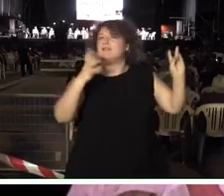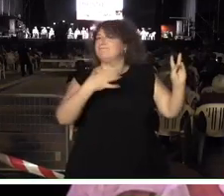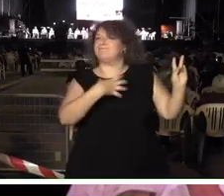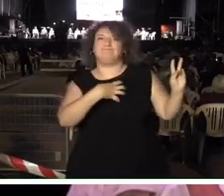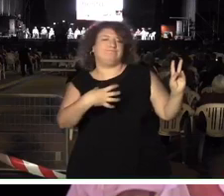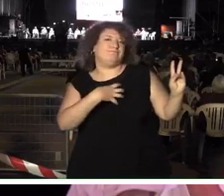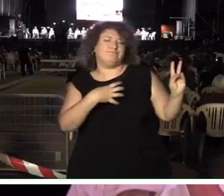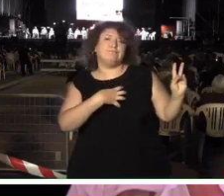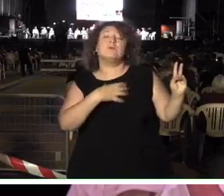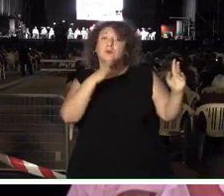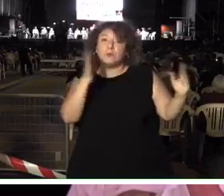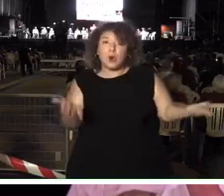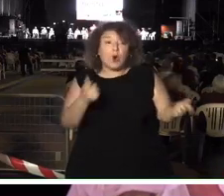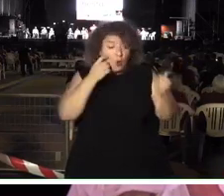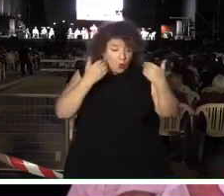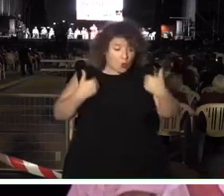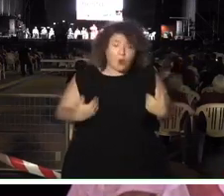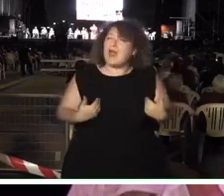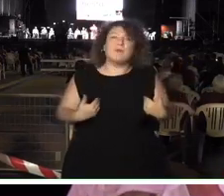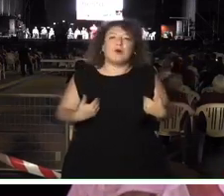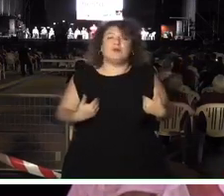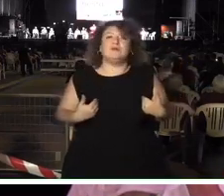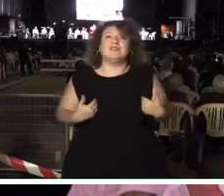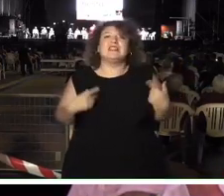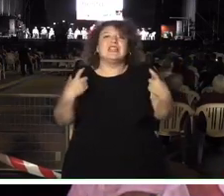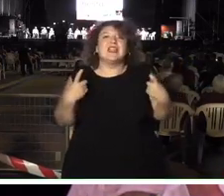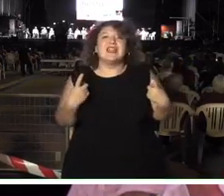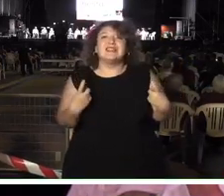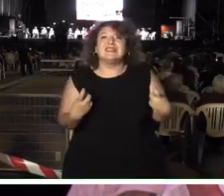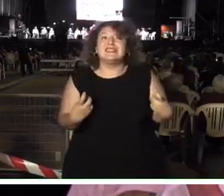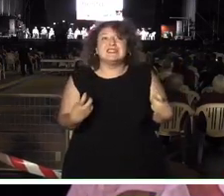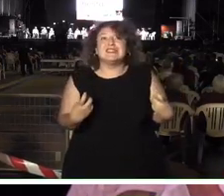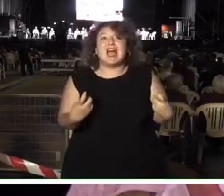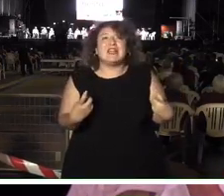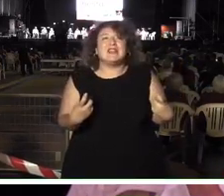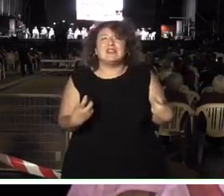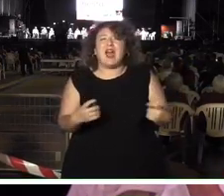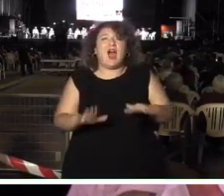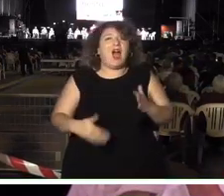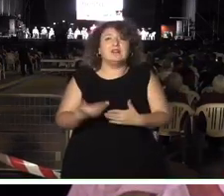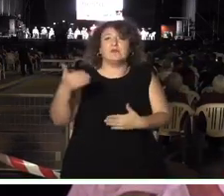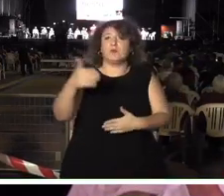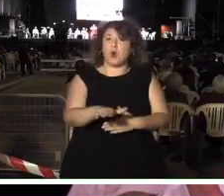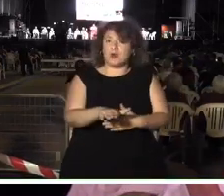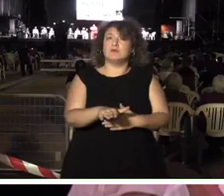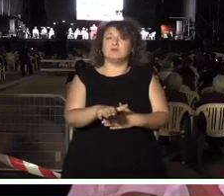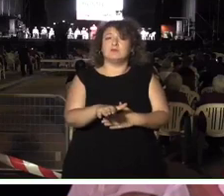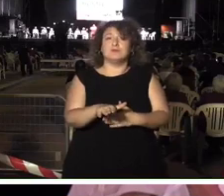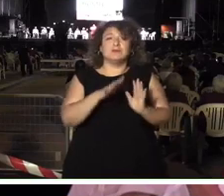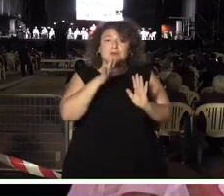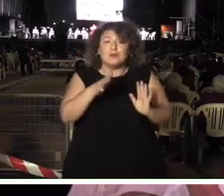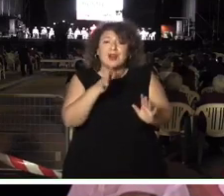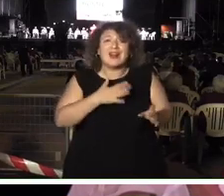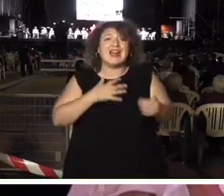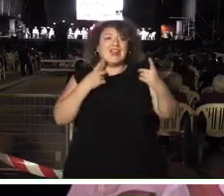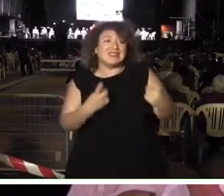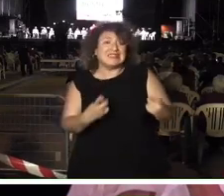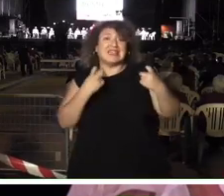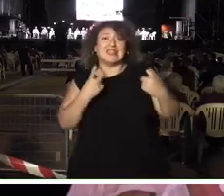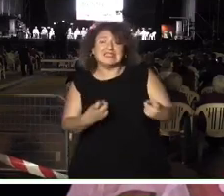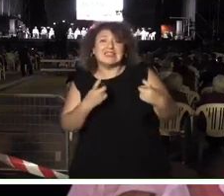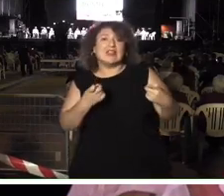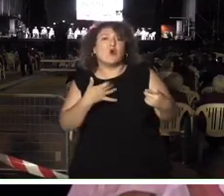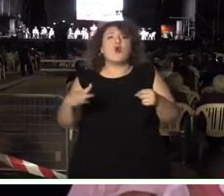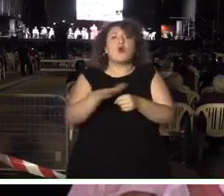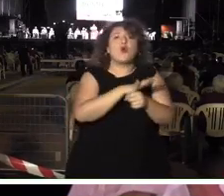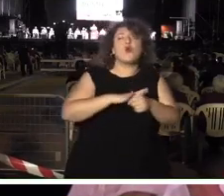porque los cuerpos solo dejan de estar necesitados cuando están muertos. Que, por tanto, la satisfacción de las necesidades y